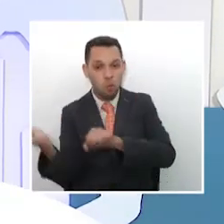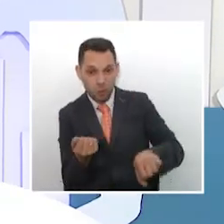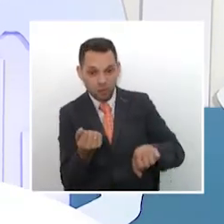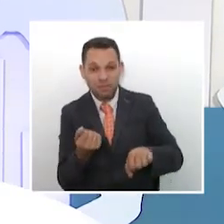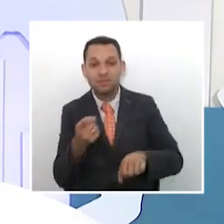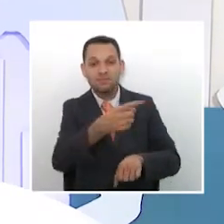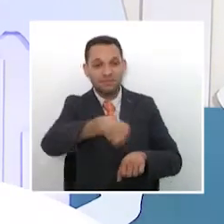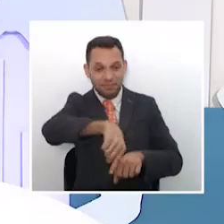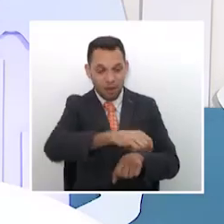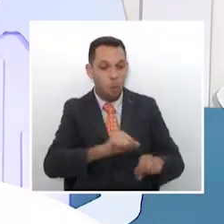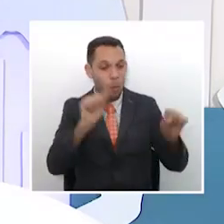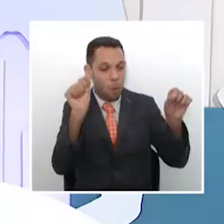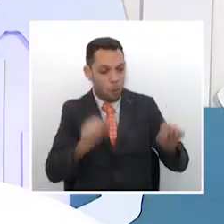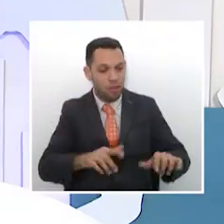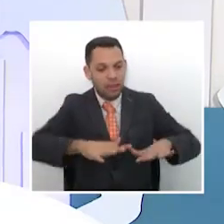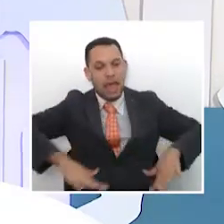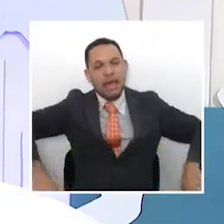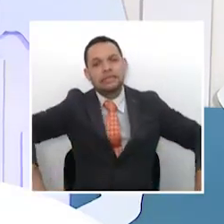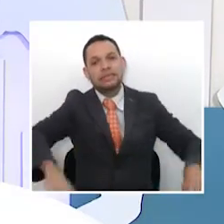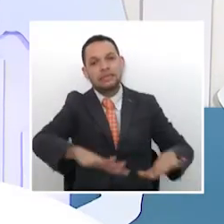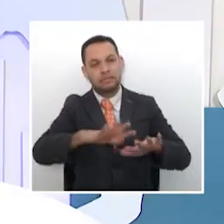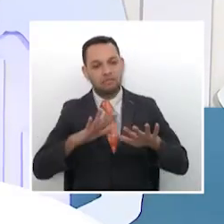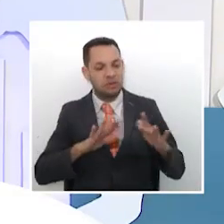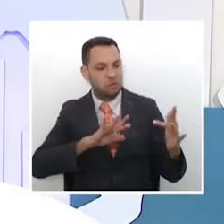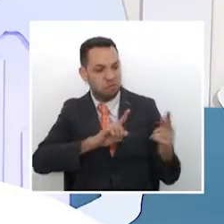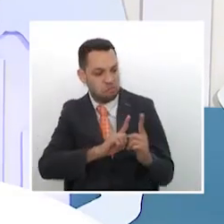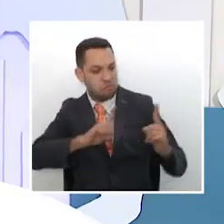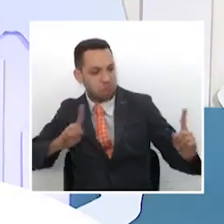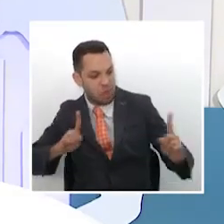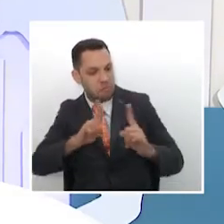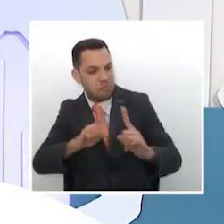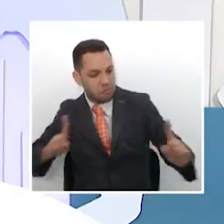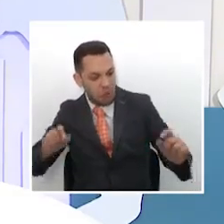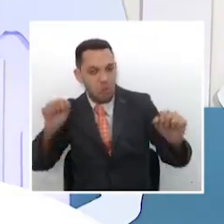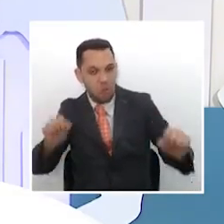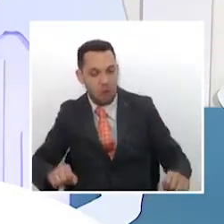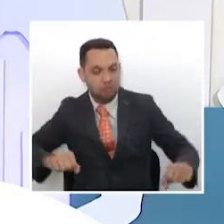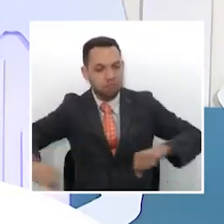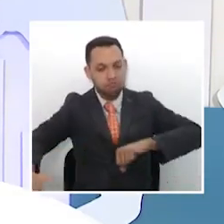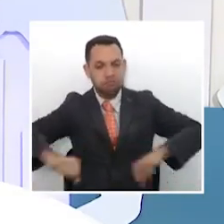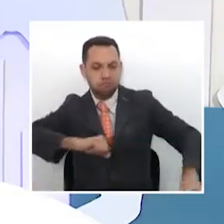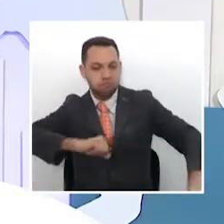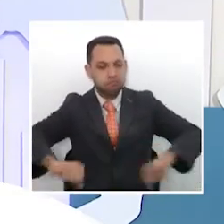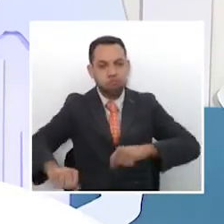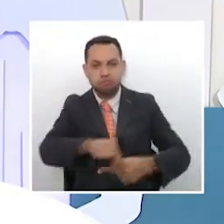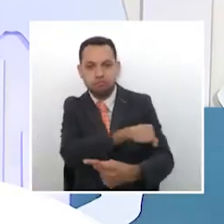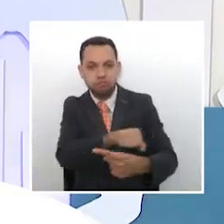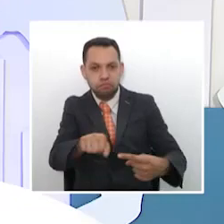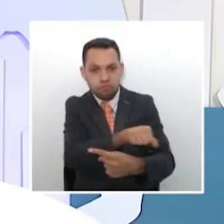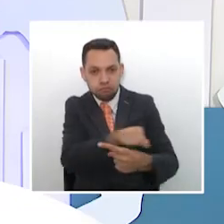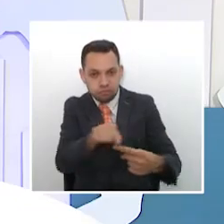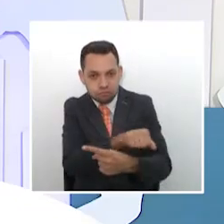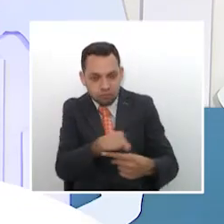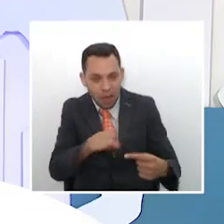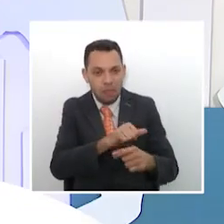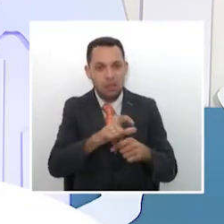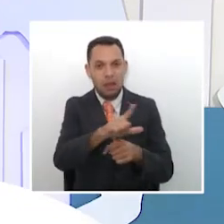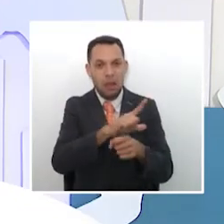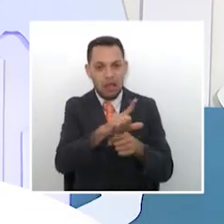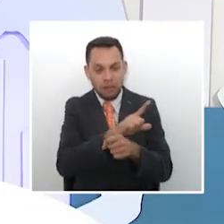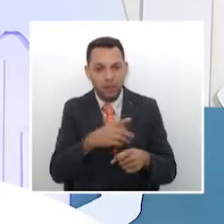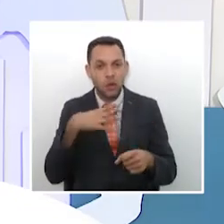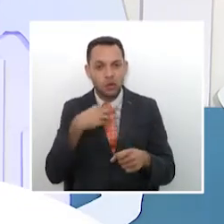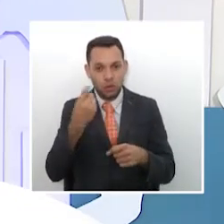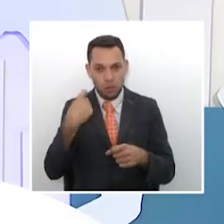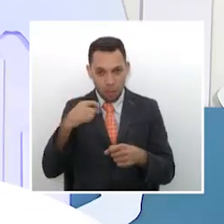espacios para que haya muy poco contacto, que haya medidas de aislamiento y allí pueden empezar a practicar diferentes disciplinas. Aquí les contaremos la